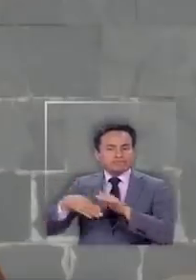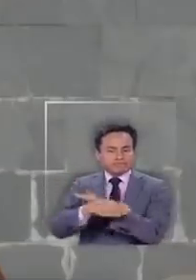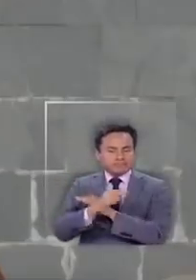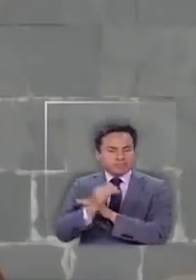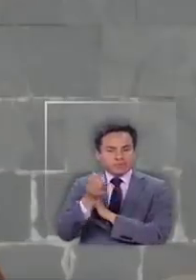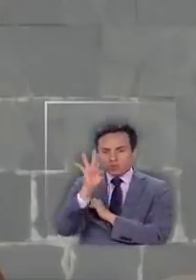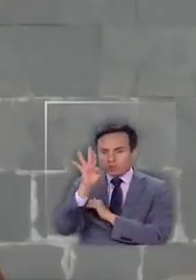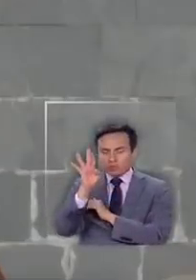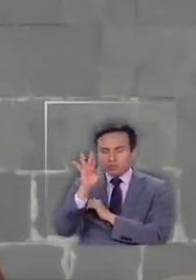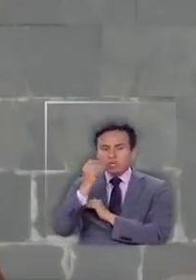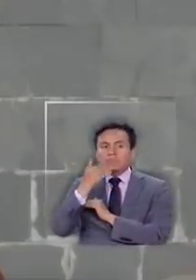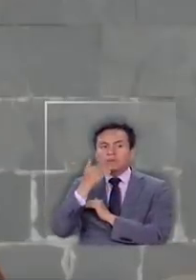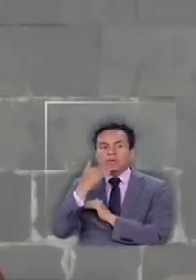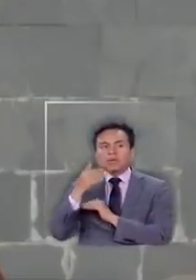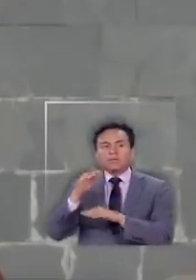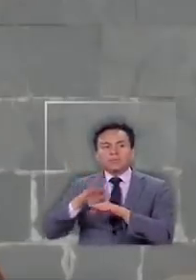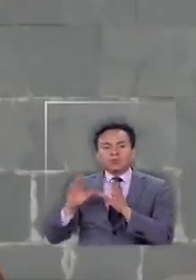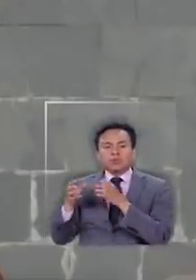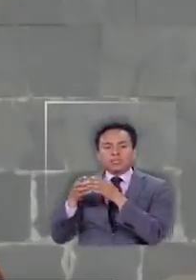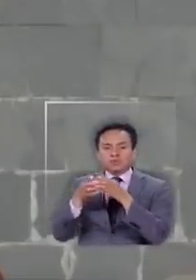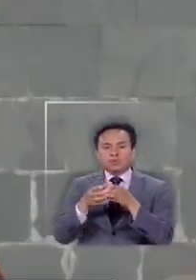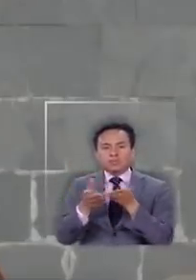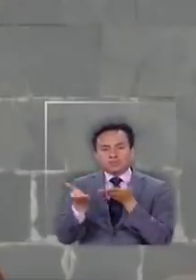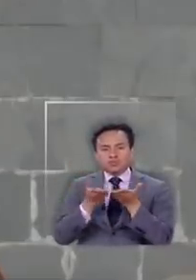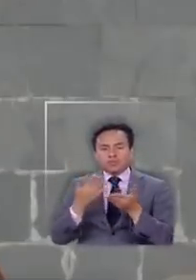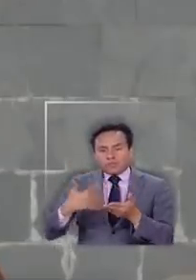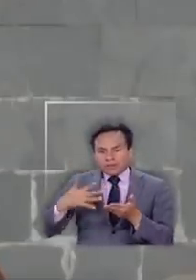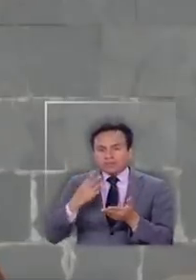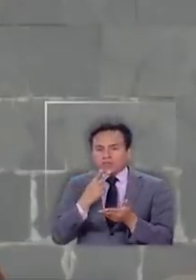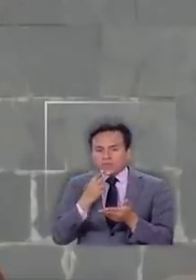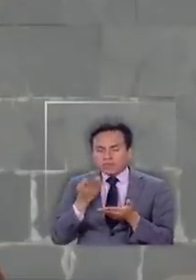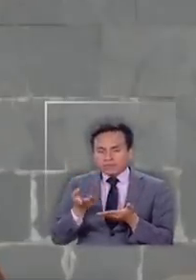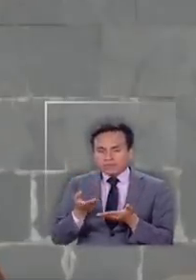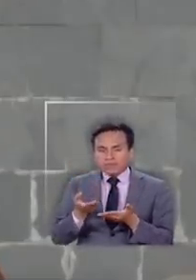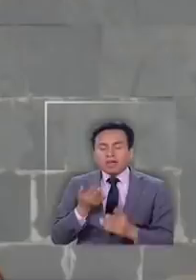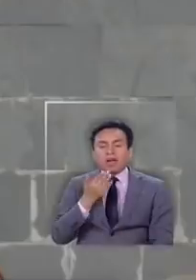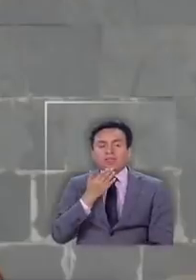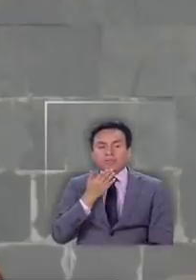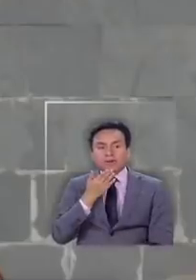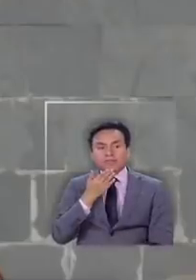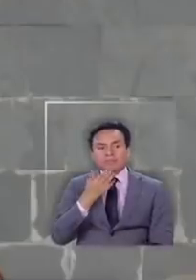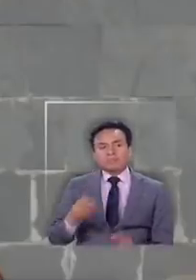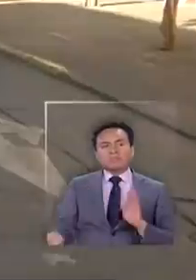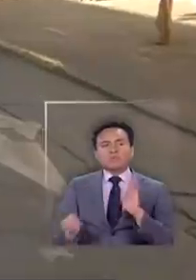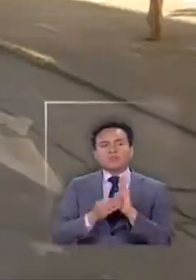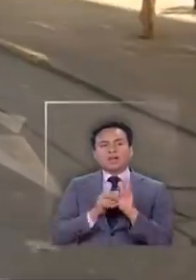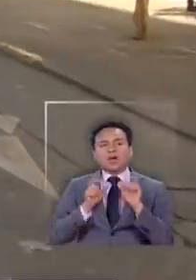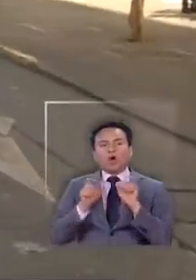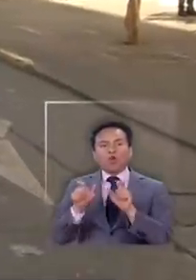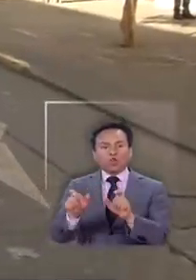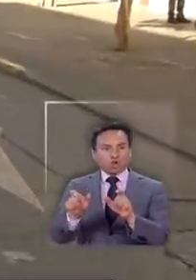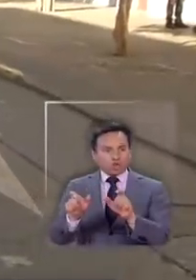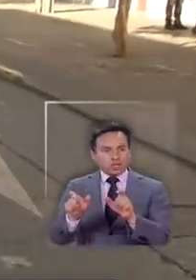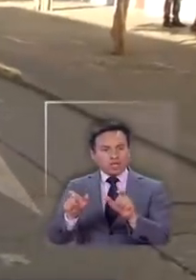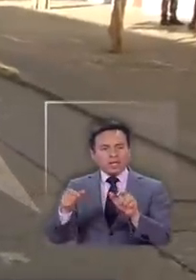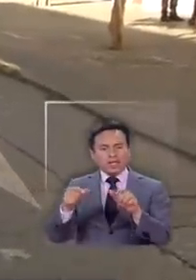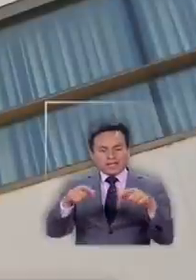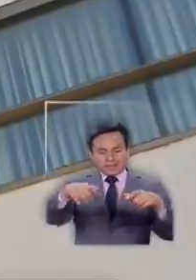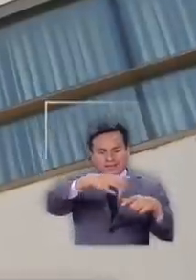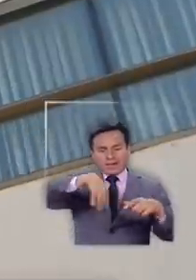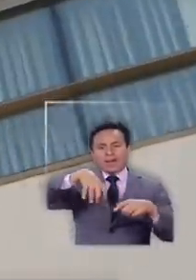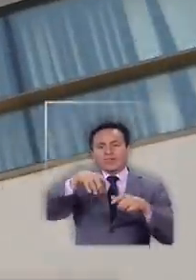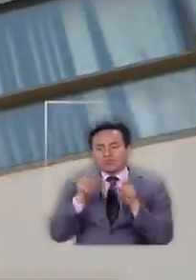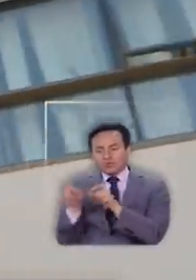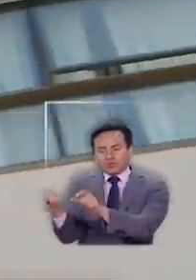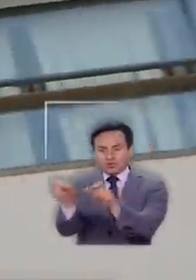permisos colectivos de suministro de servicios básicos además se dispondrá de controles en los accesos de la región